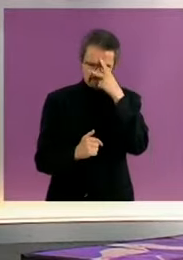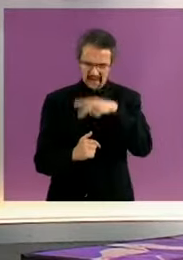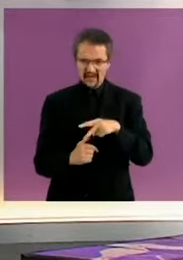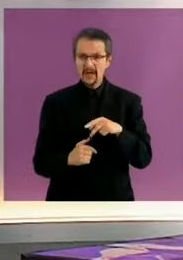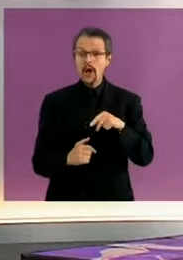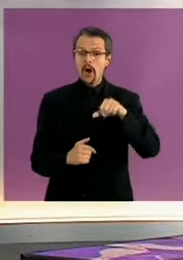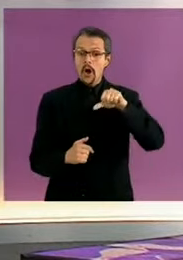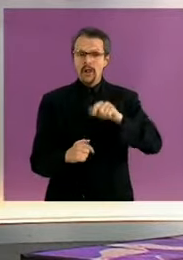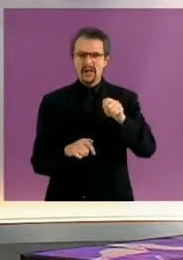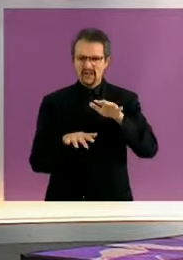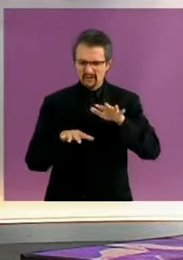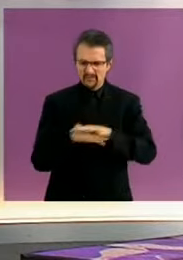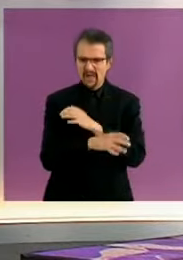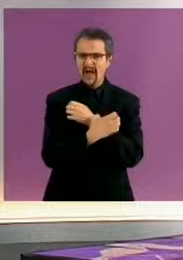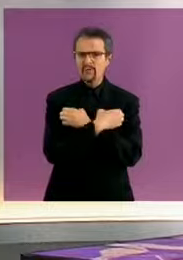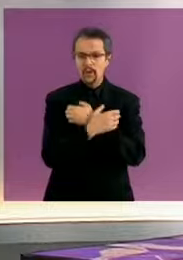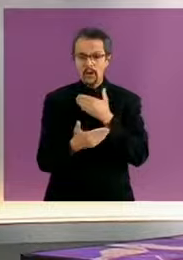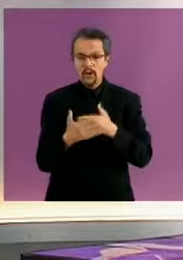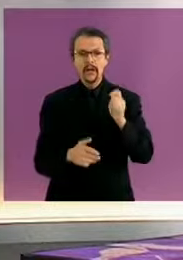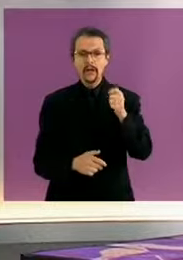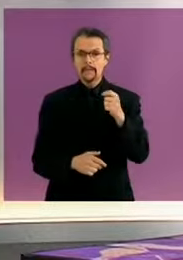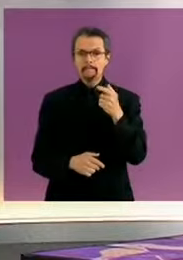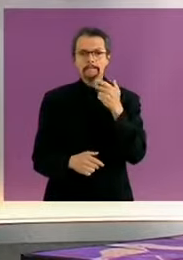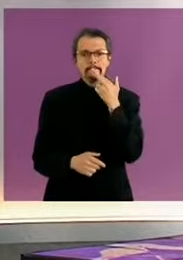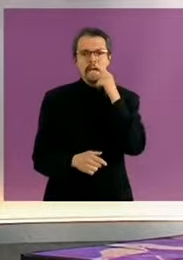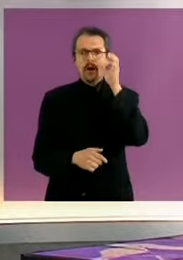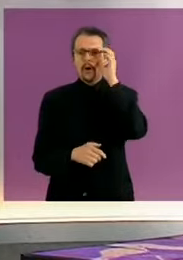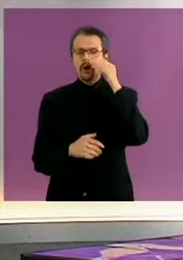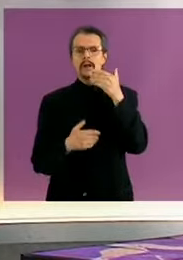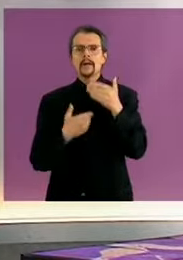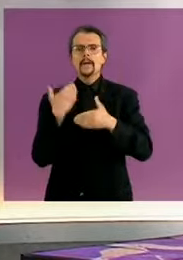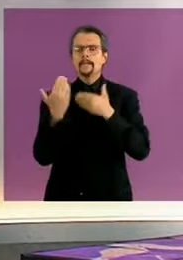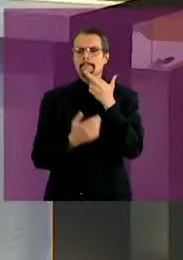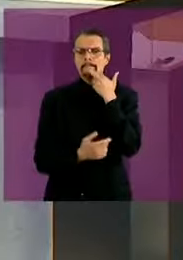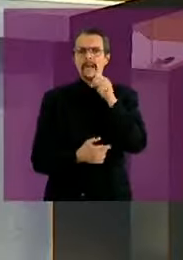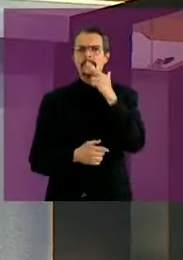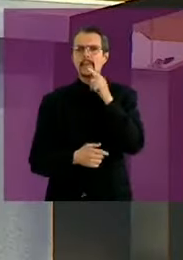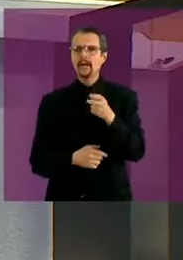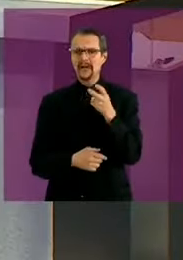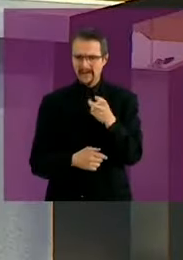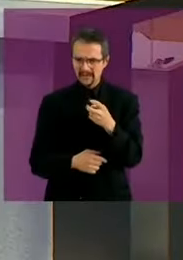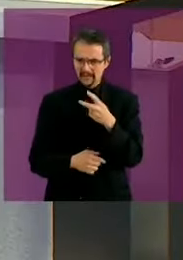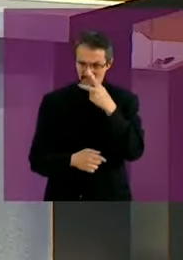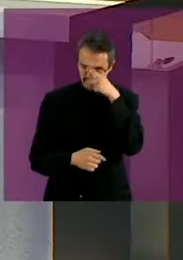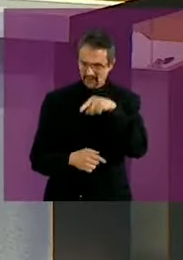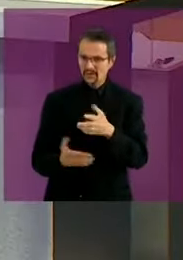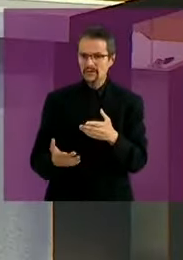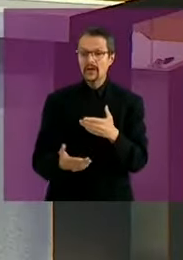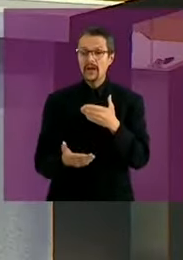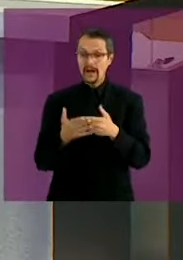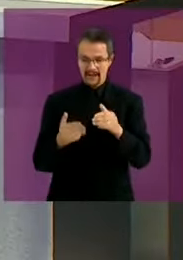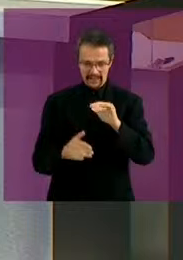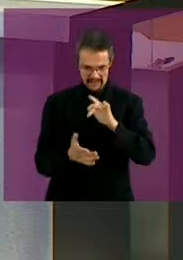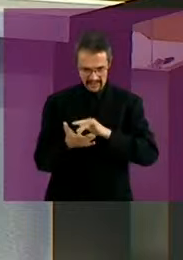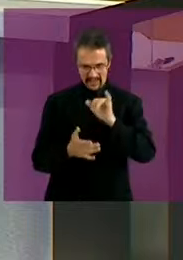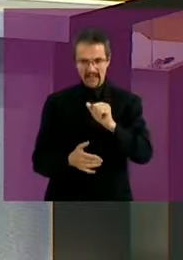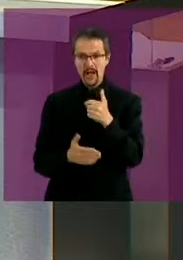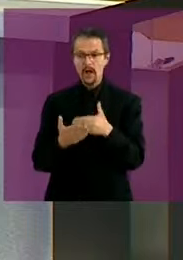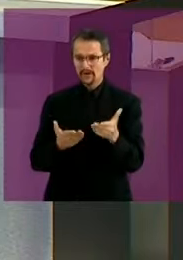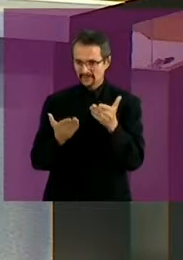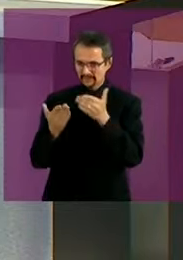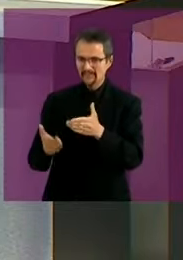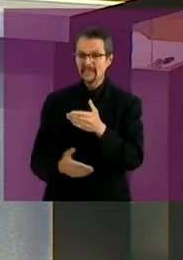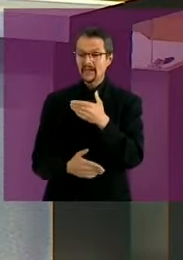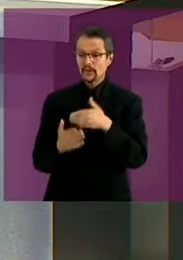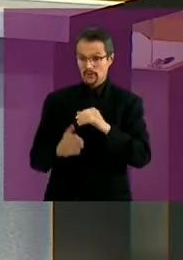educativa y hoy están mucho más adelantados. Gracias, candidato Maynes. Candidata Xochitl Galvez. Le quedan, candidato Maynes, 14 segundos